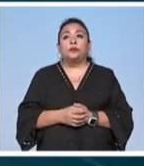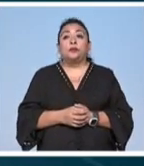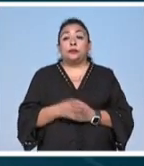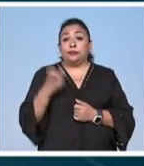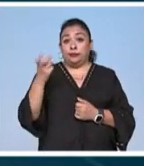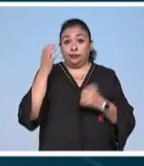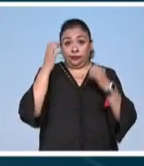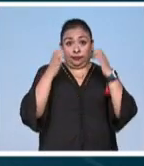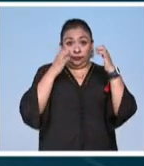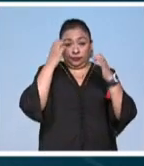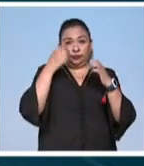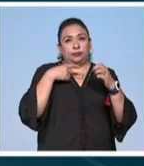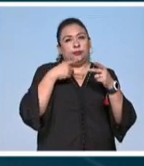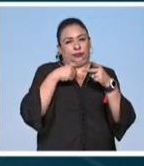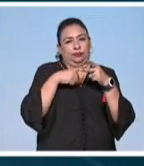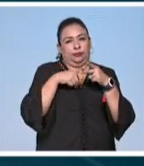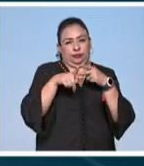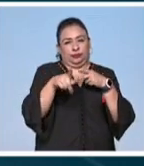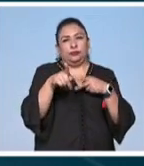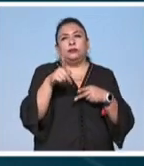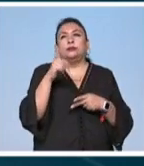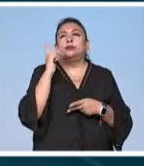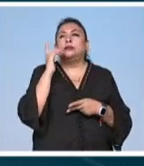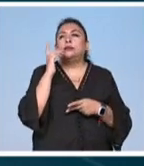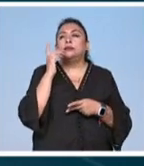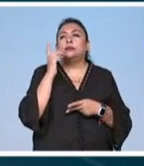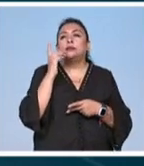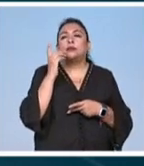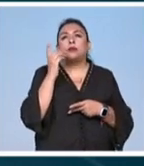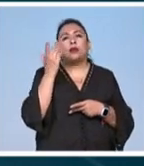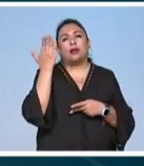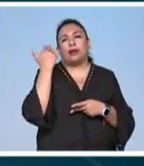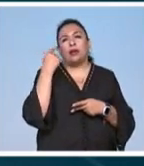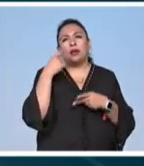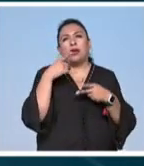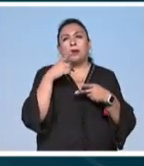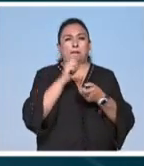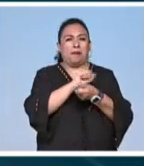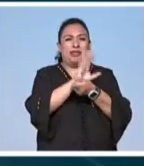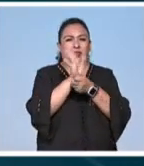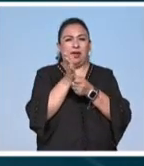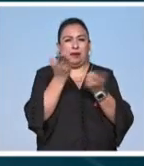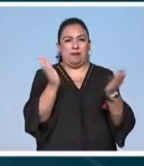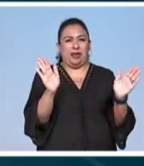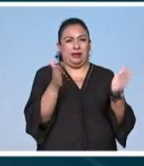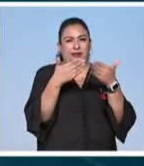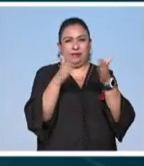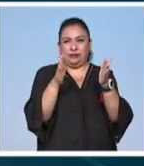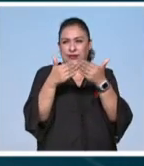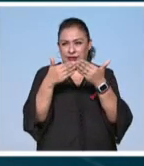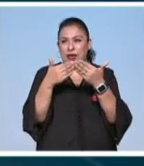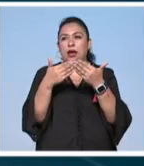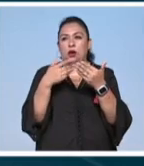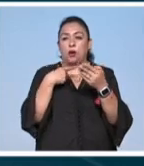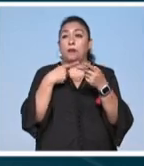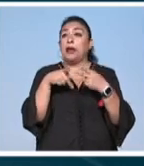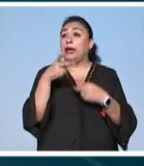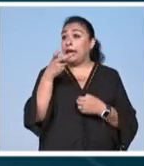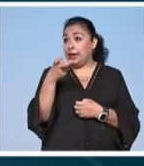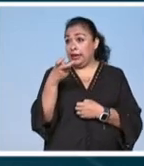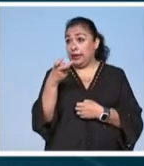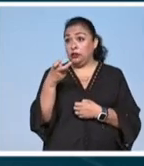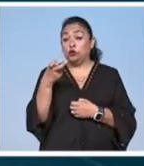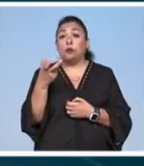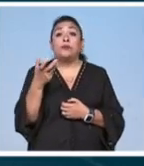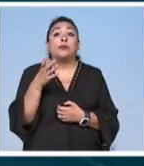esta exposición la empecé a bueno se empezó a generar a partir de la pandemia del encierro entonces bueno pues eso estábamos